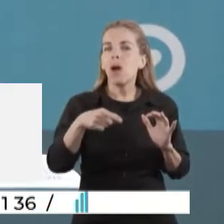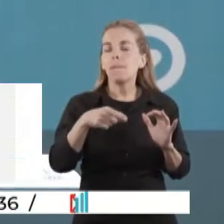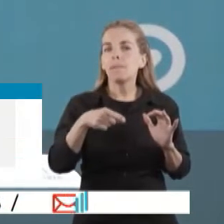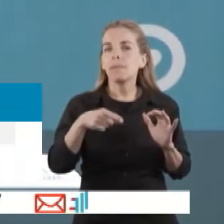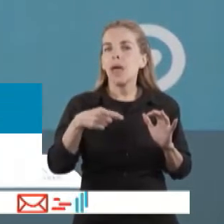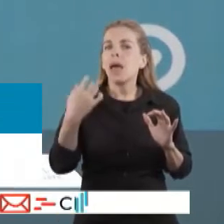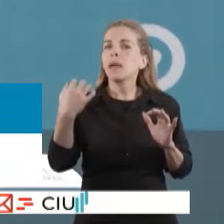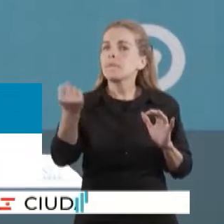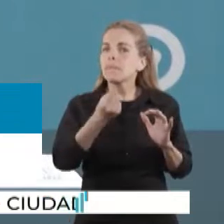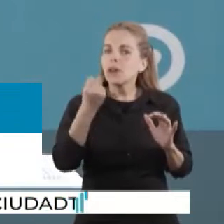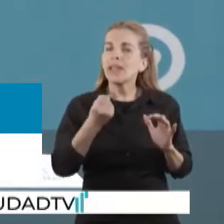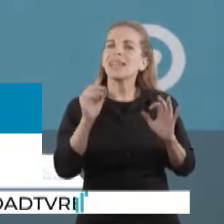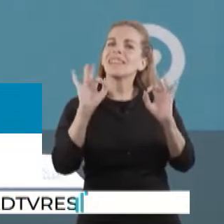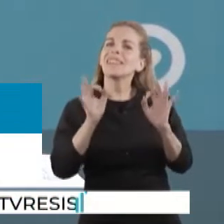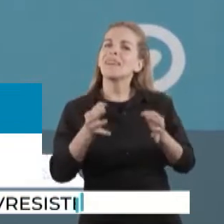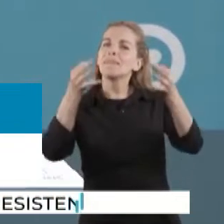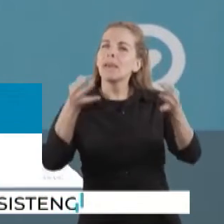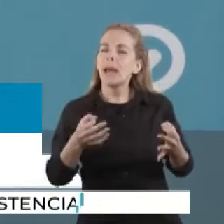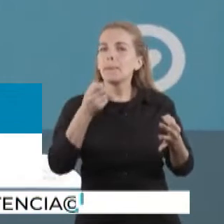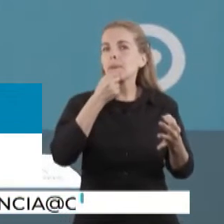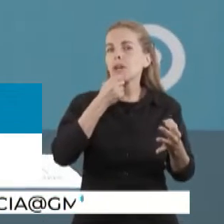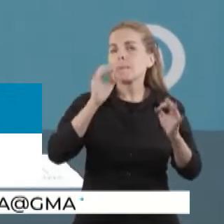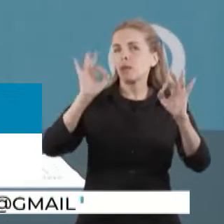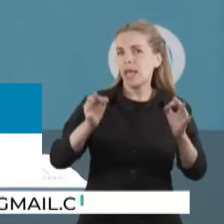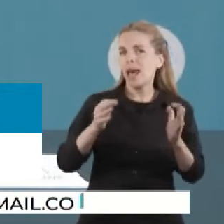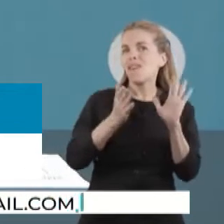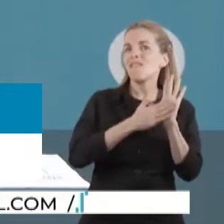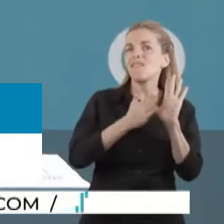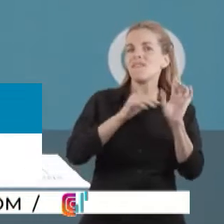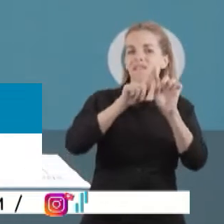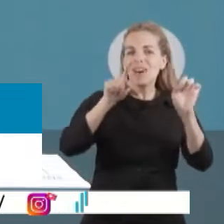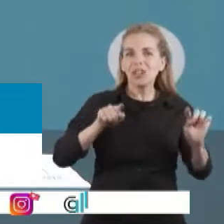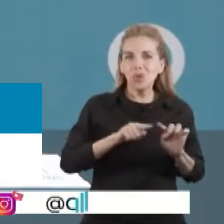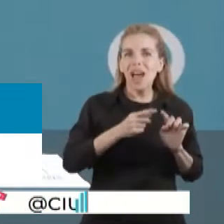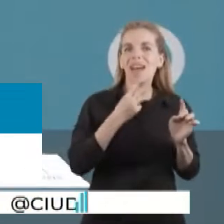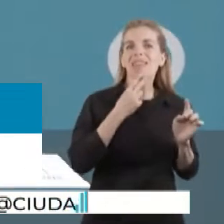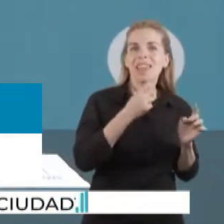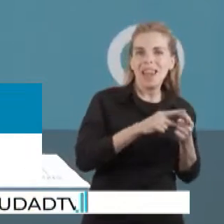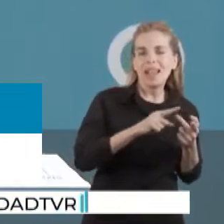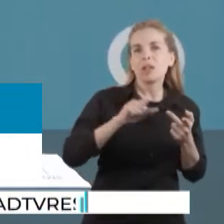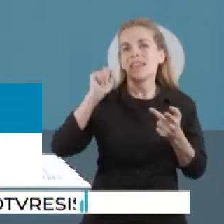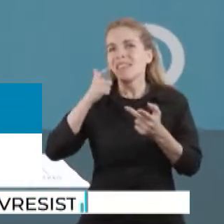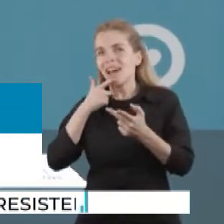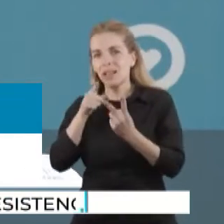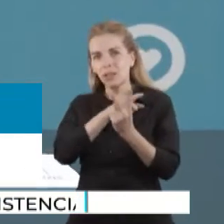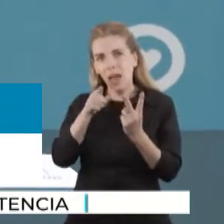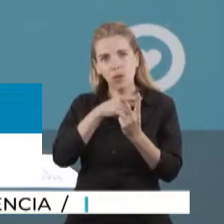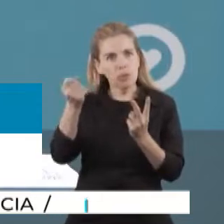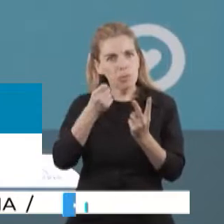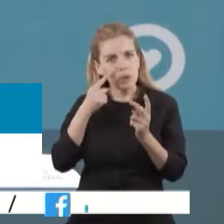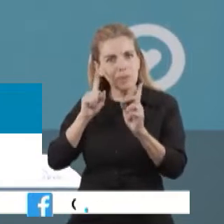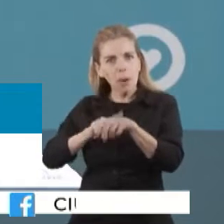la información y las facturas tanto de energía eléctrica como de gas al momento de llenarlo, los datos